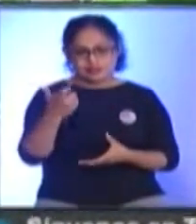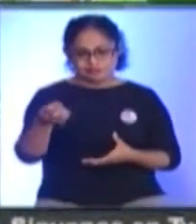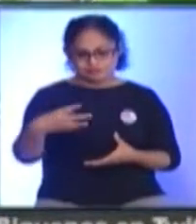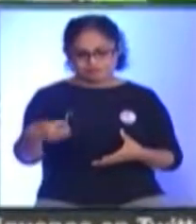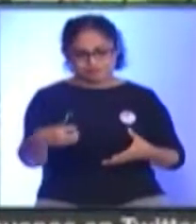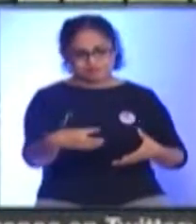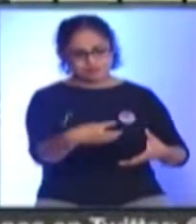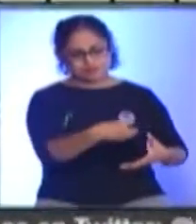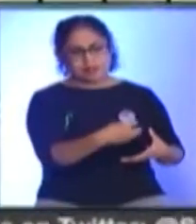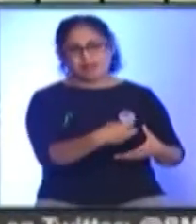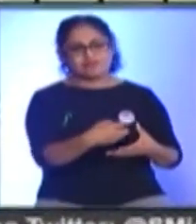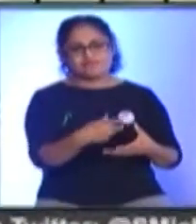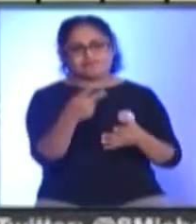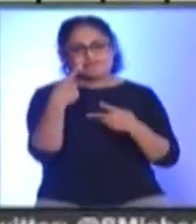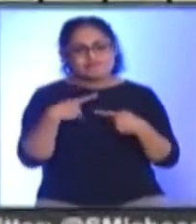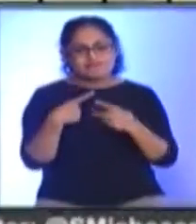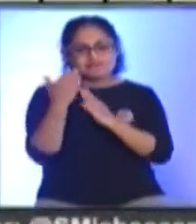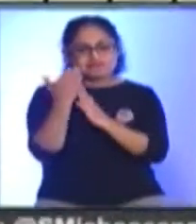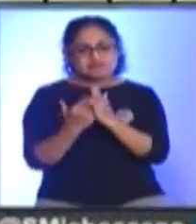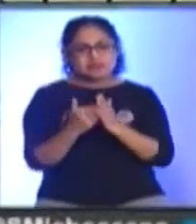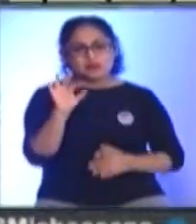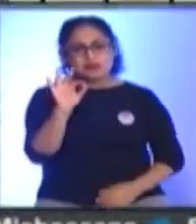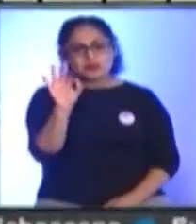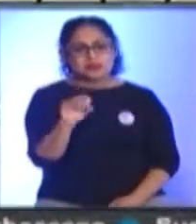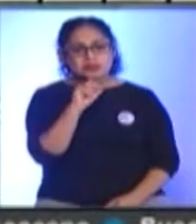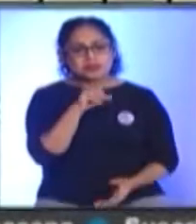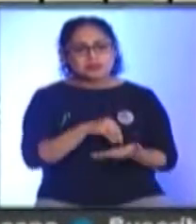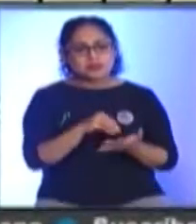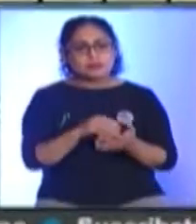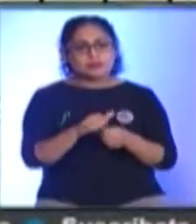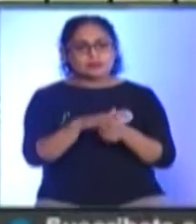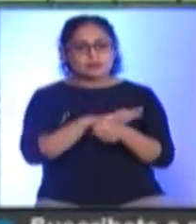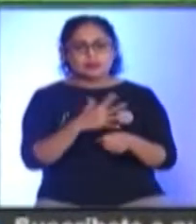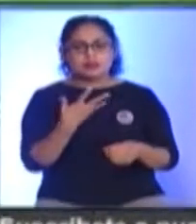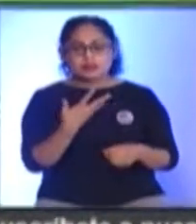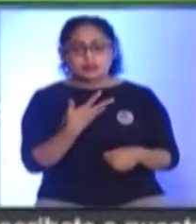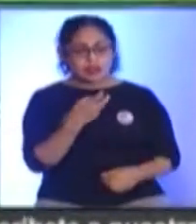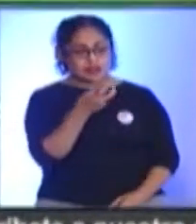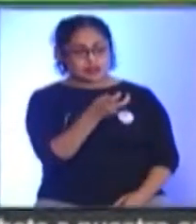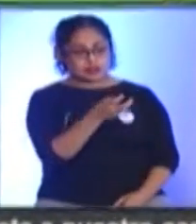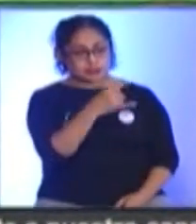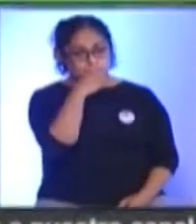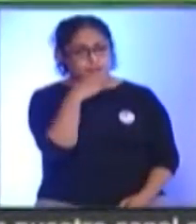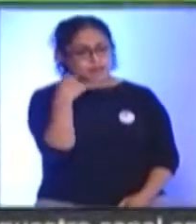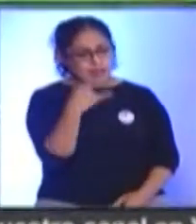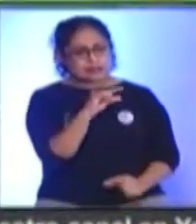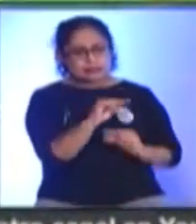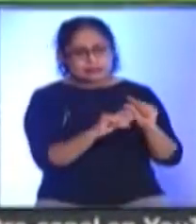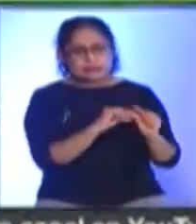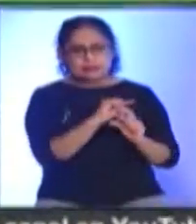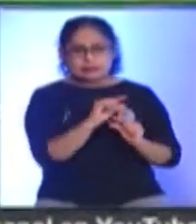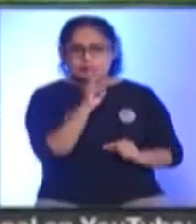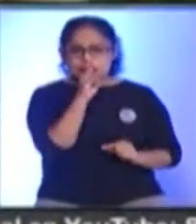visitantes Ha disminuido Hasta 40% Debido a la pandemia Este recinto Faunístico Ha salido adelante Y se ha mantenido